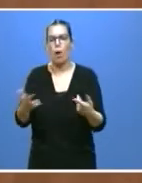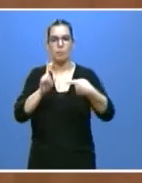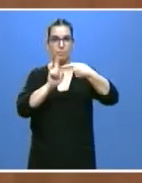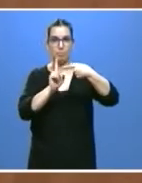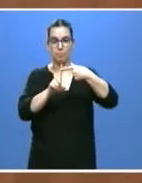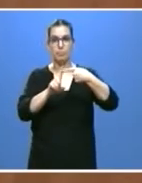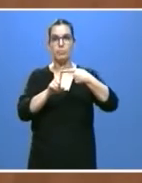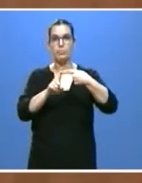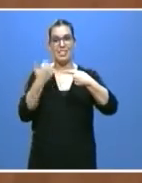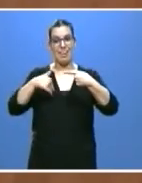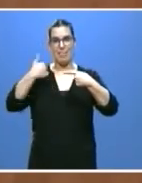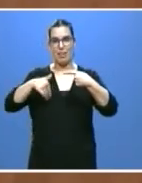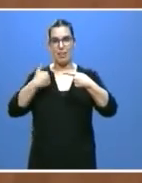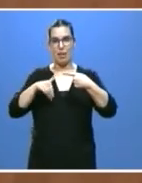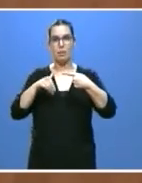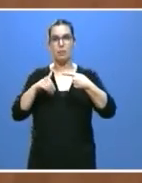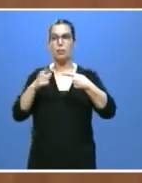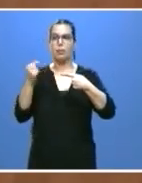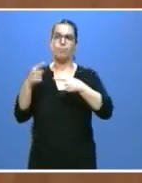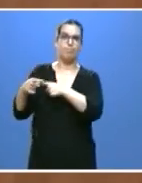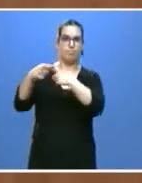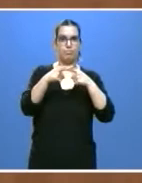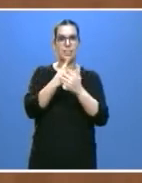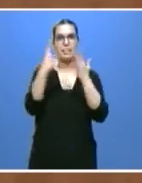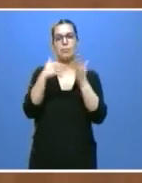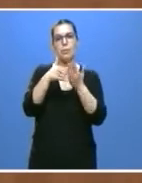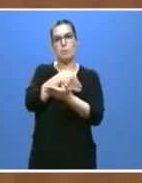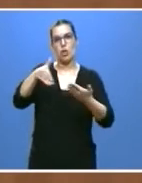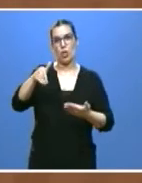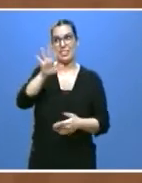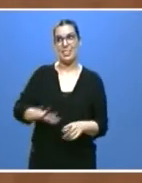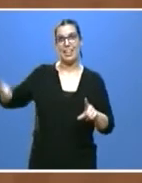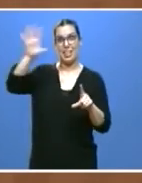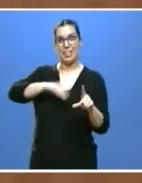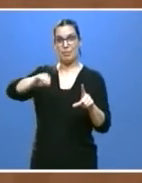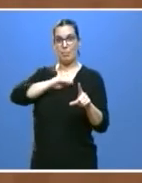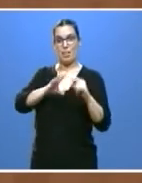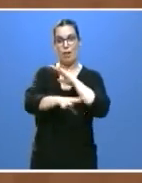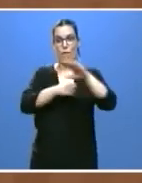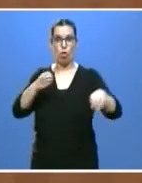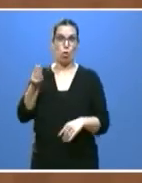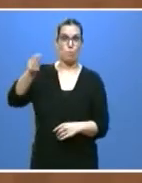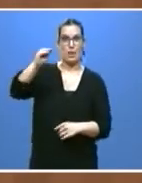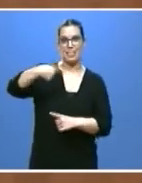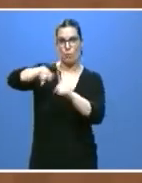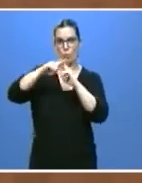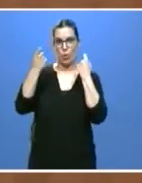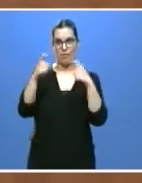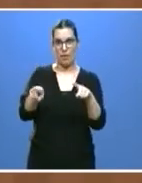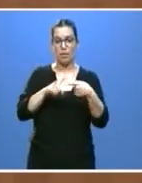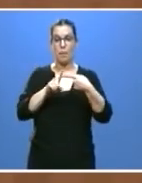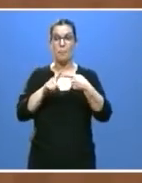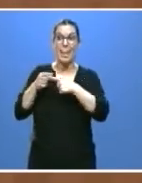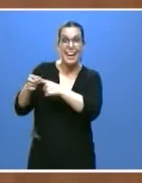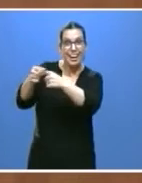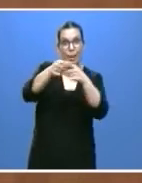participando en los 16.000 millones estatales de fondos adicionales y no reembolsables su distribución